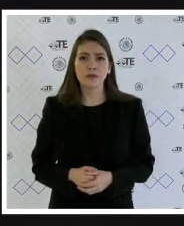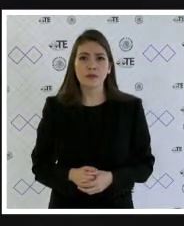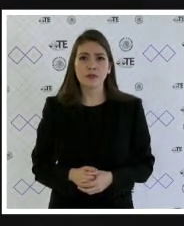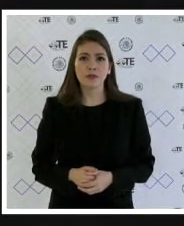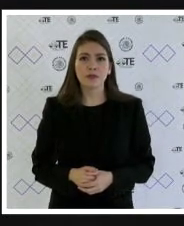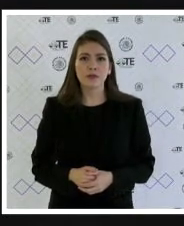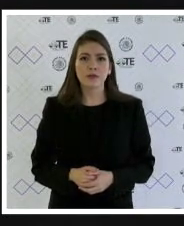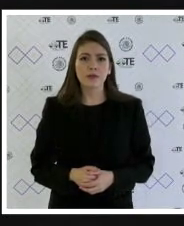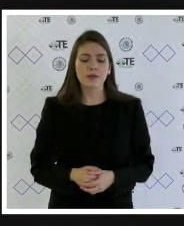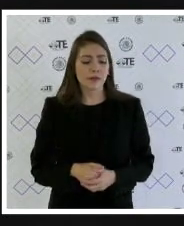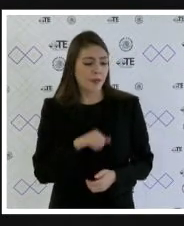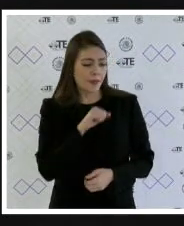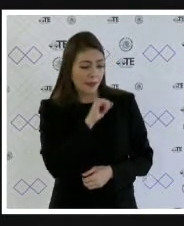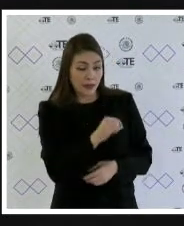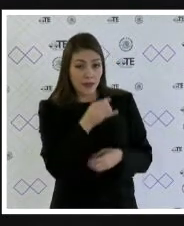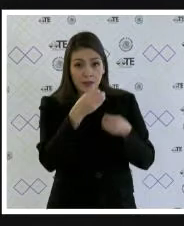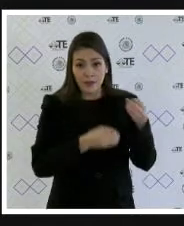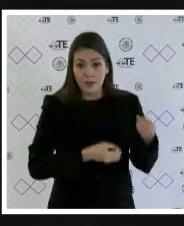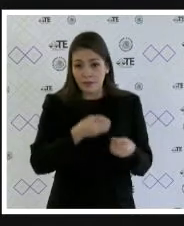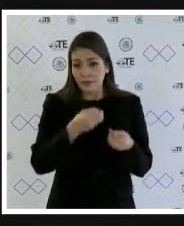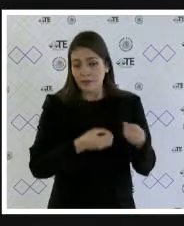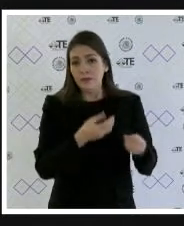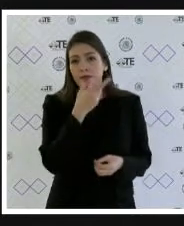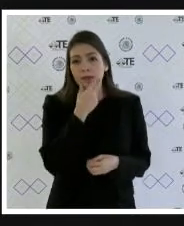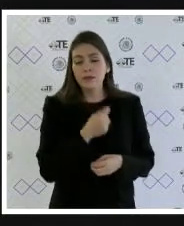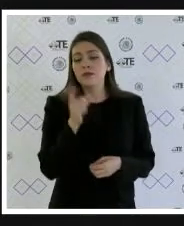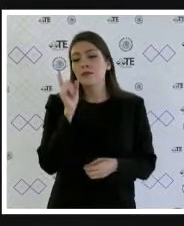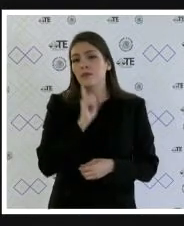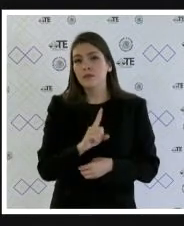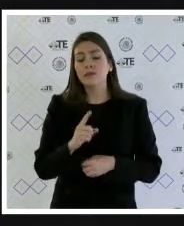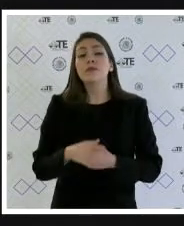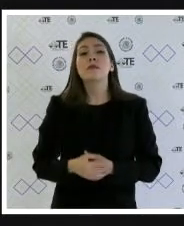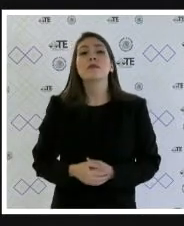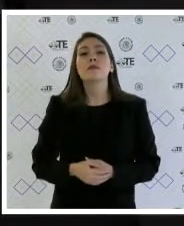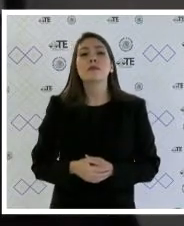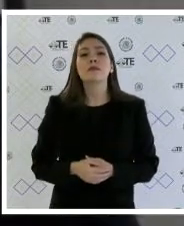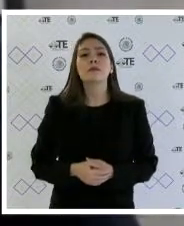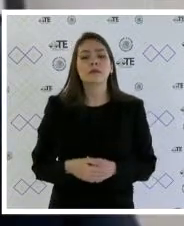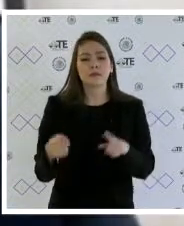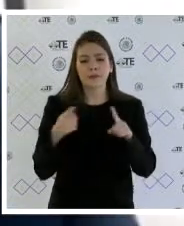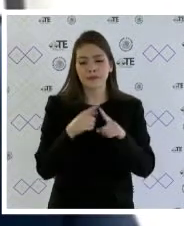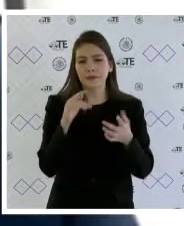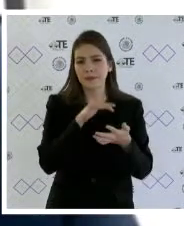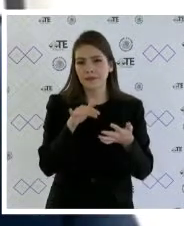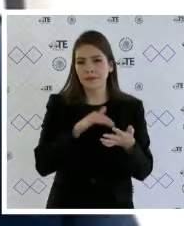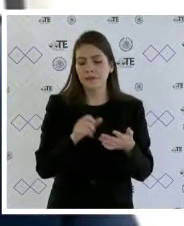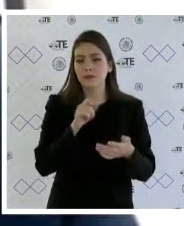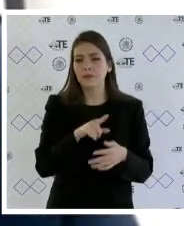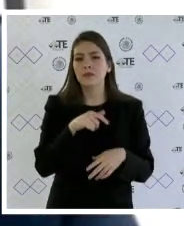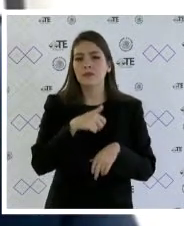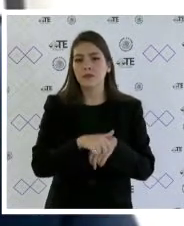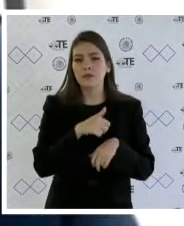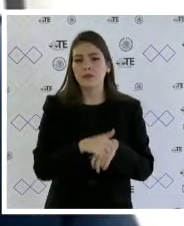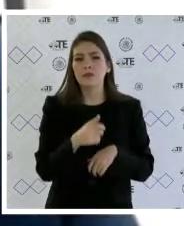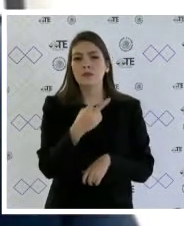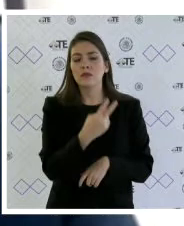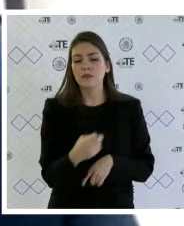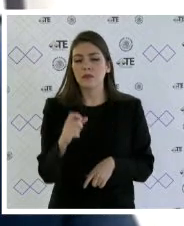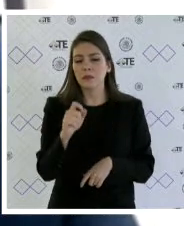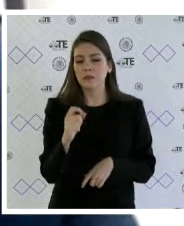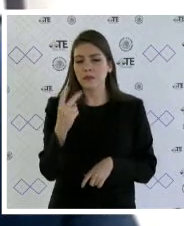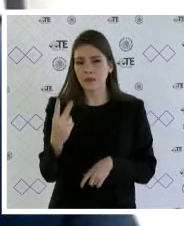con su autorización magistradas magistrados en primer término doy cuenta con el juicio electoral doscientos veintidós de este año